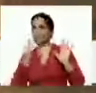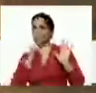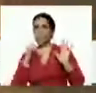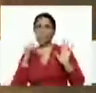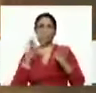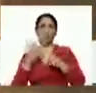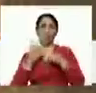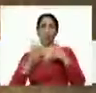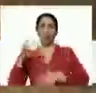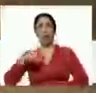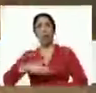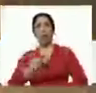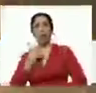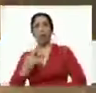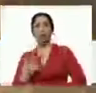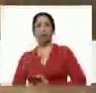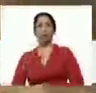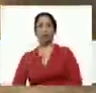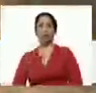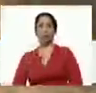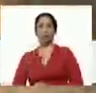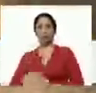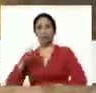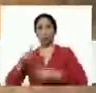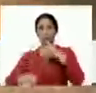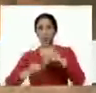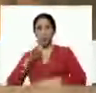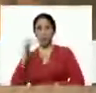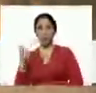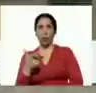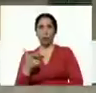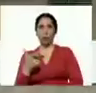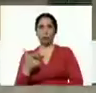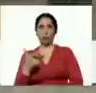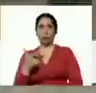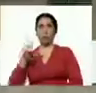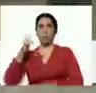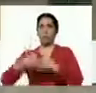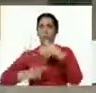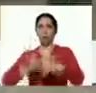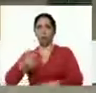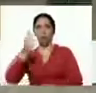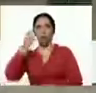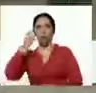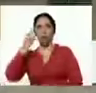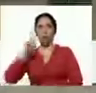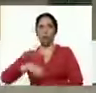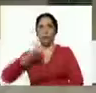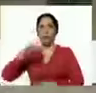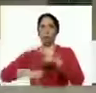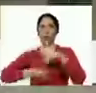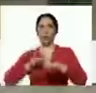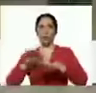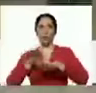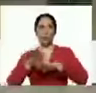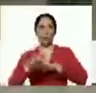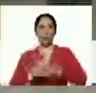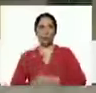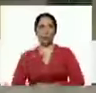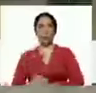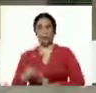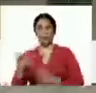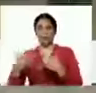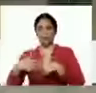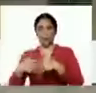hoy podemos decirle presidente a los productores del Guarico a los productores de arroz y productoras de este municipio que esta